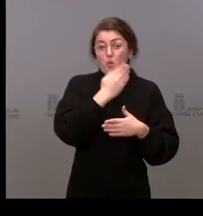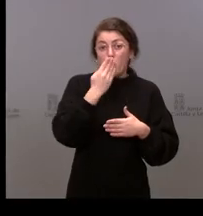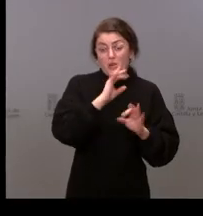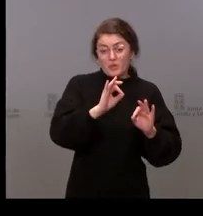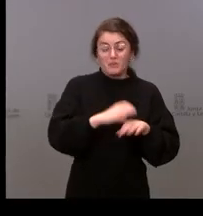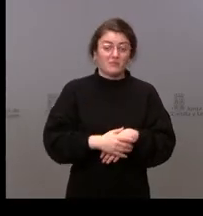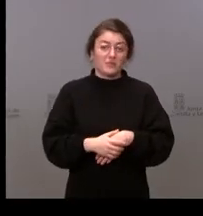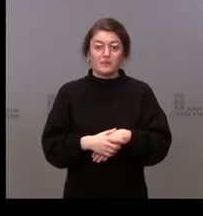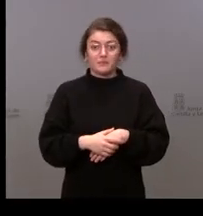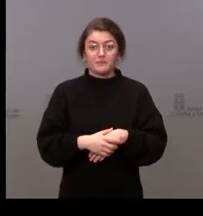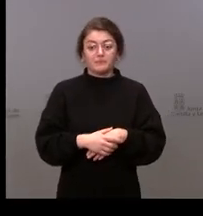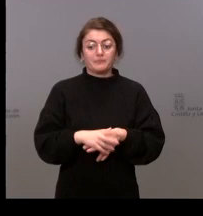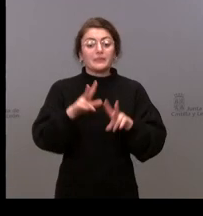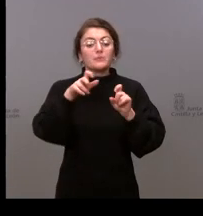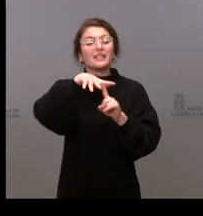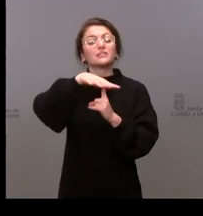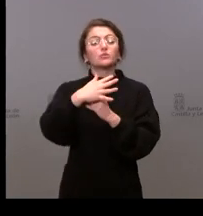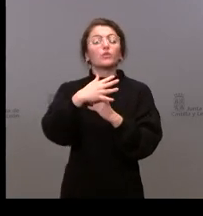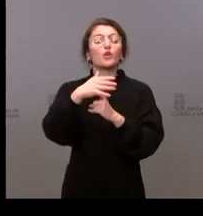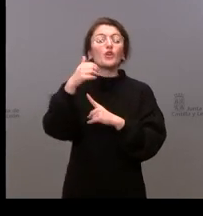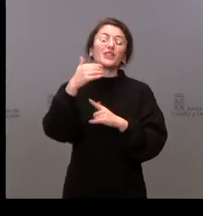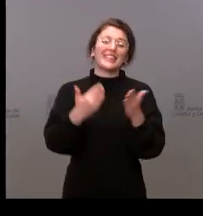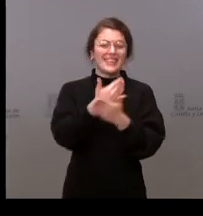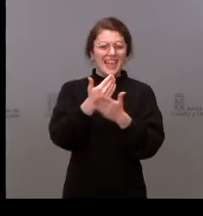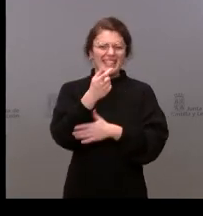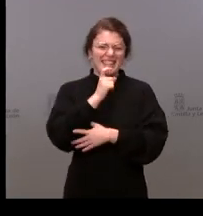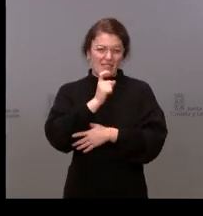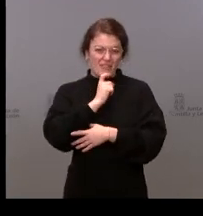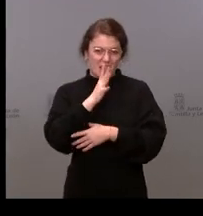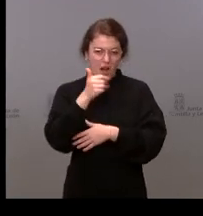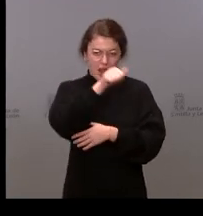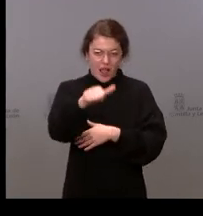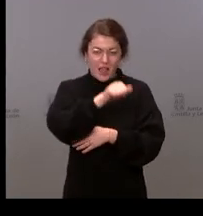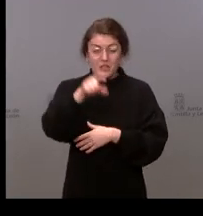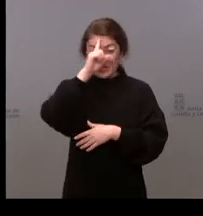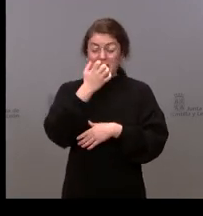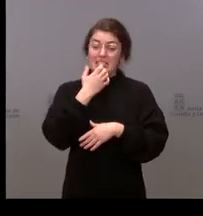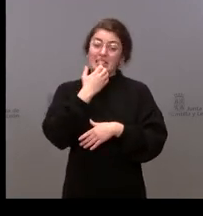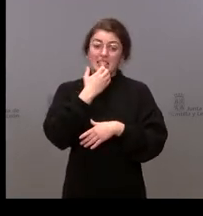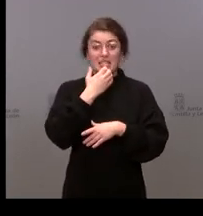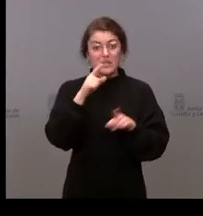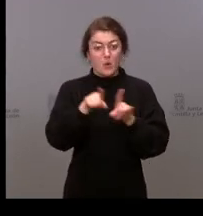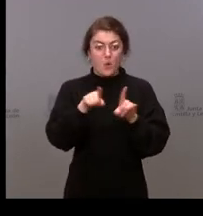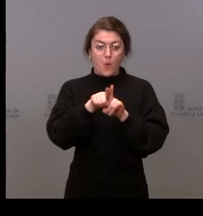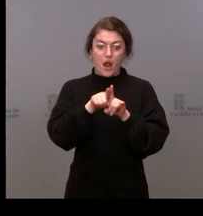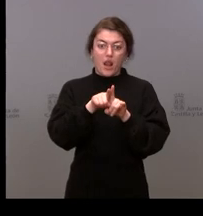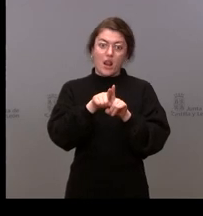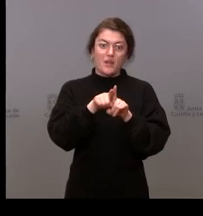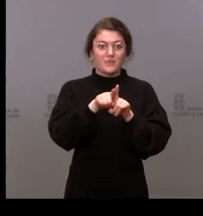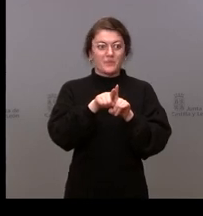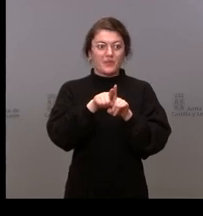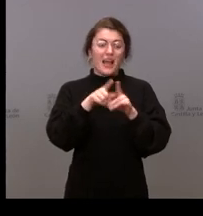Ante esa situación de días difíciles que dice que vienen, no sé si hay que pasar de las recomendaciones precisamente a tomar